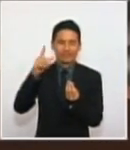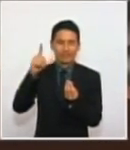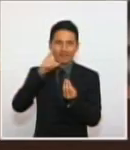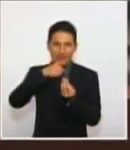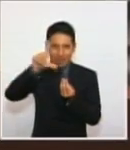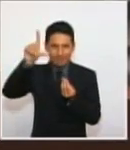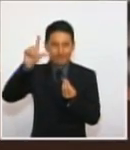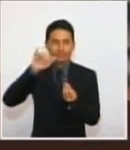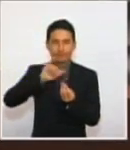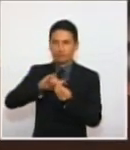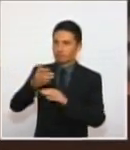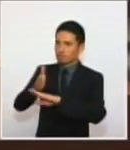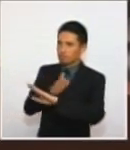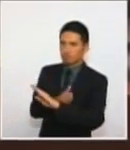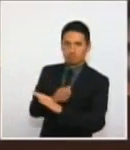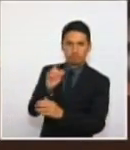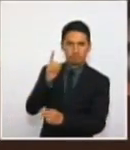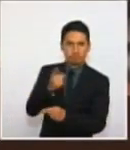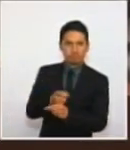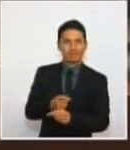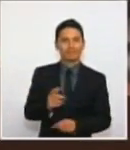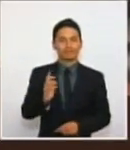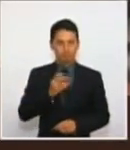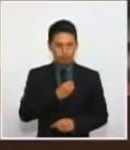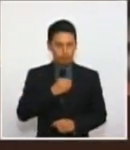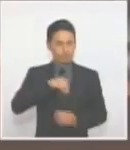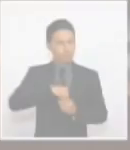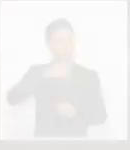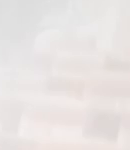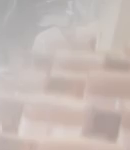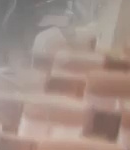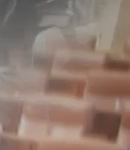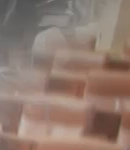Y eso es parte de nuestra filosofía, parte de nuestro trabajo.